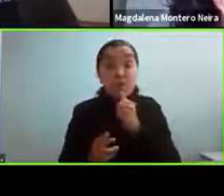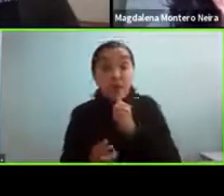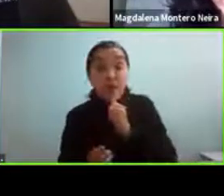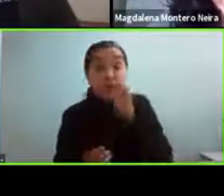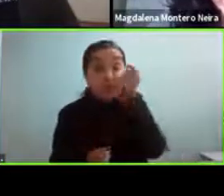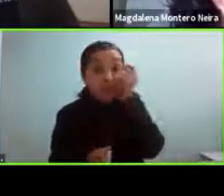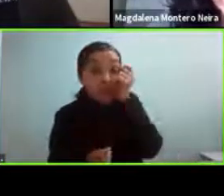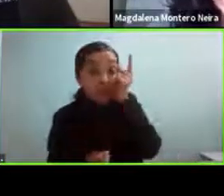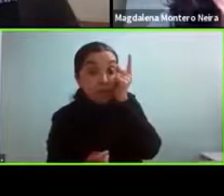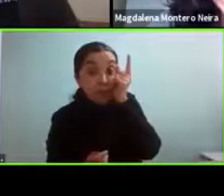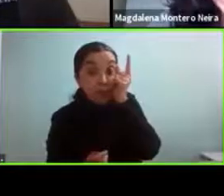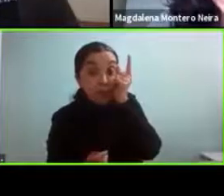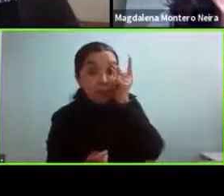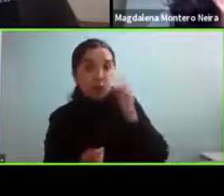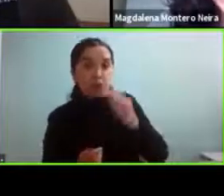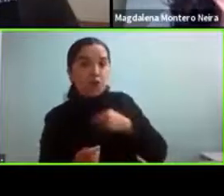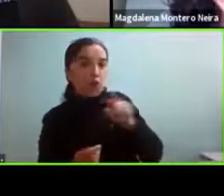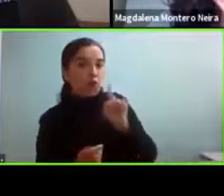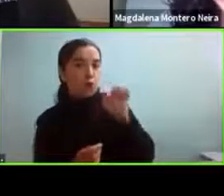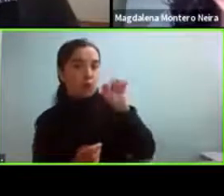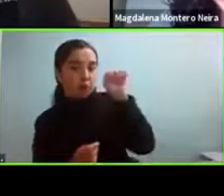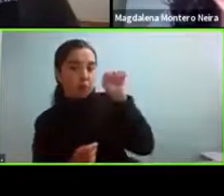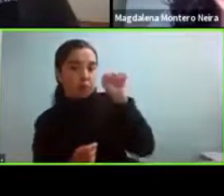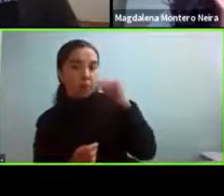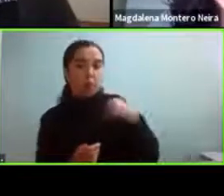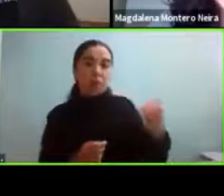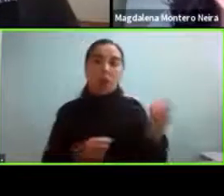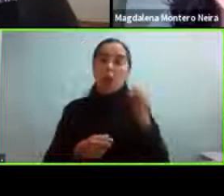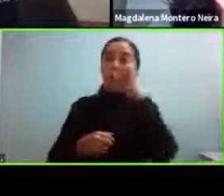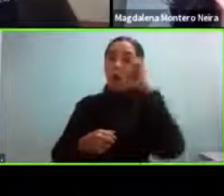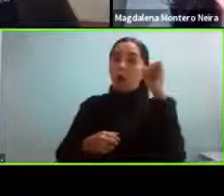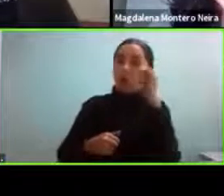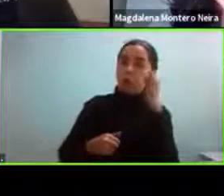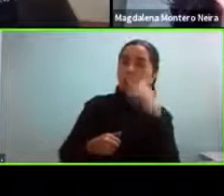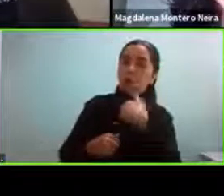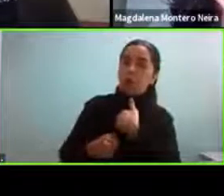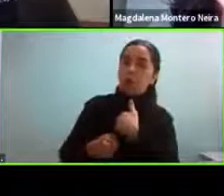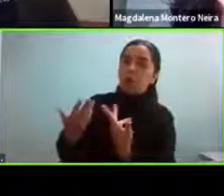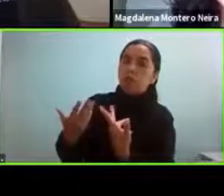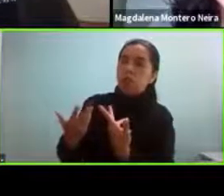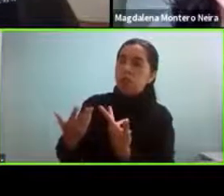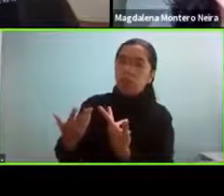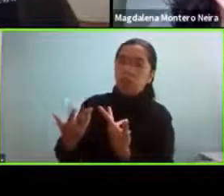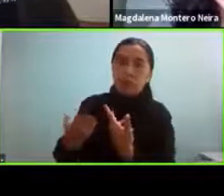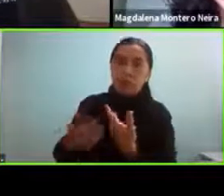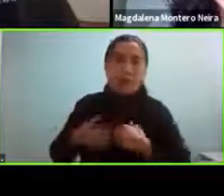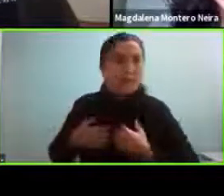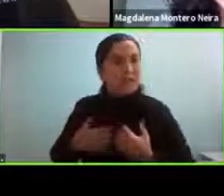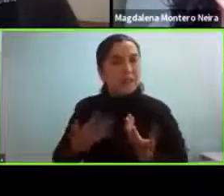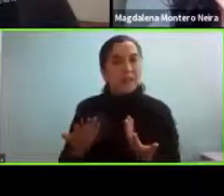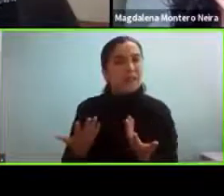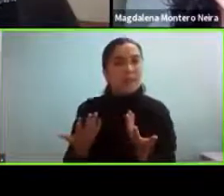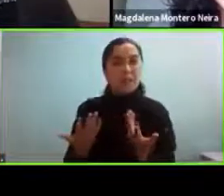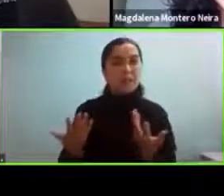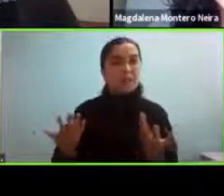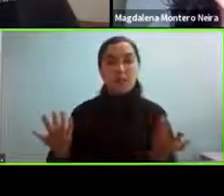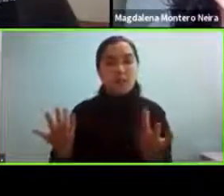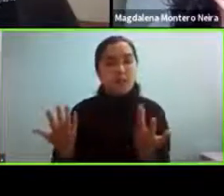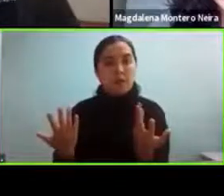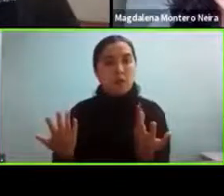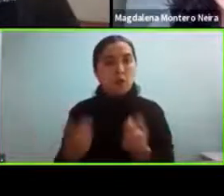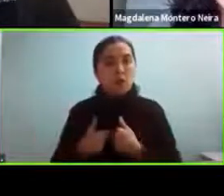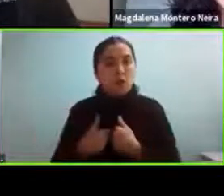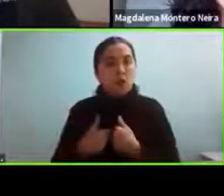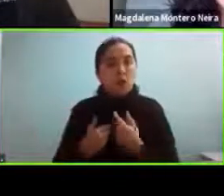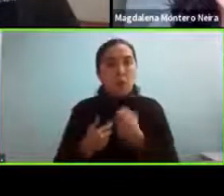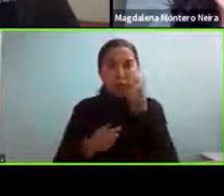no autista pero por otro lado también o sea la persona autista puede quedarse también con una con una sensación de digamos de que no no